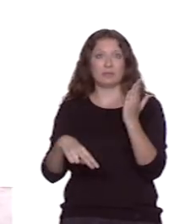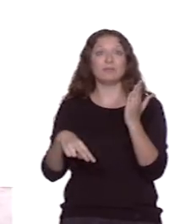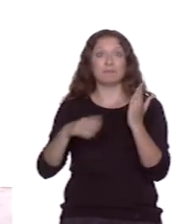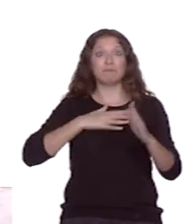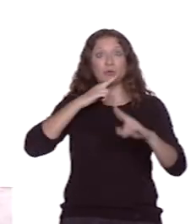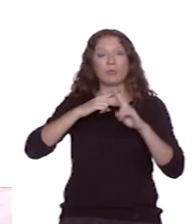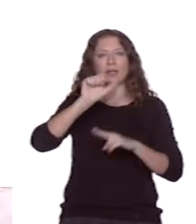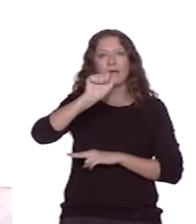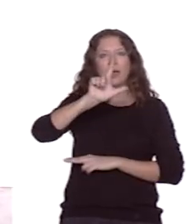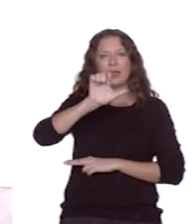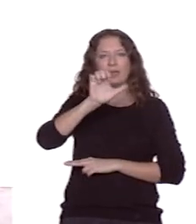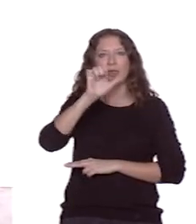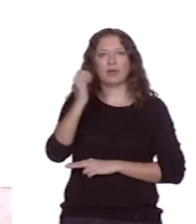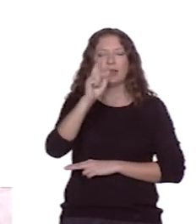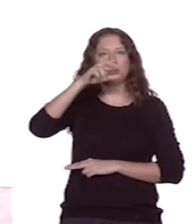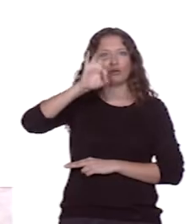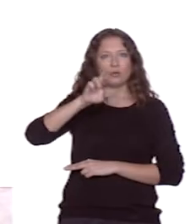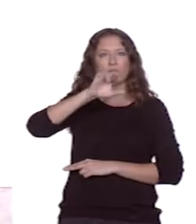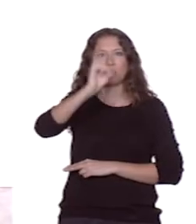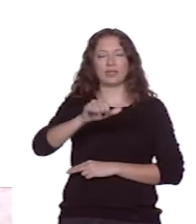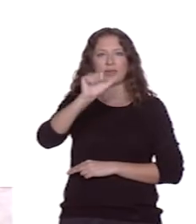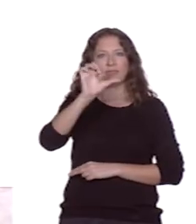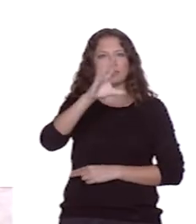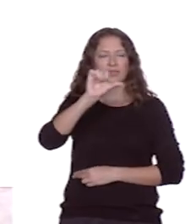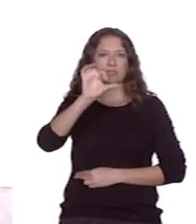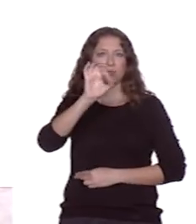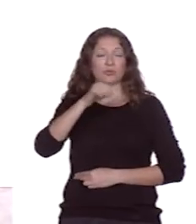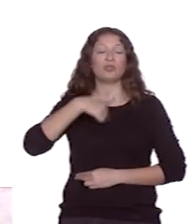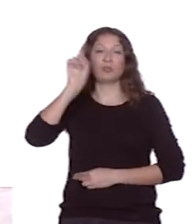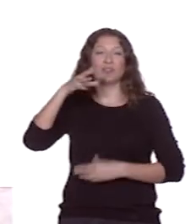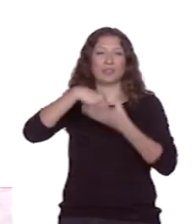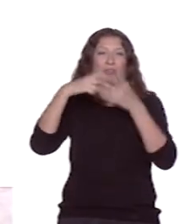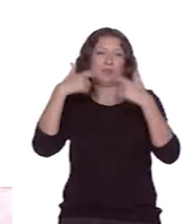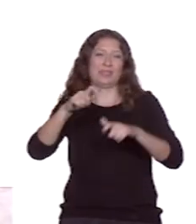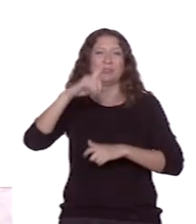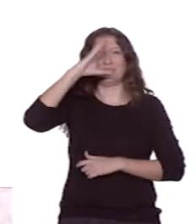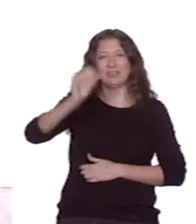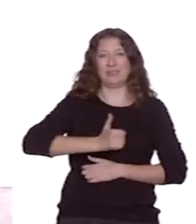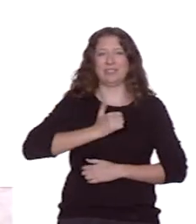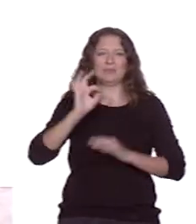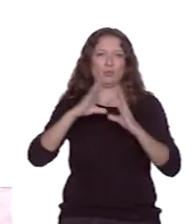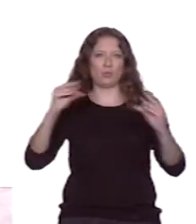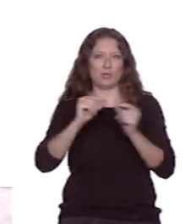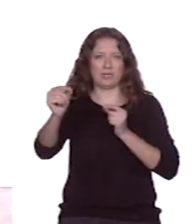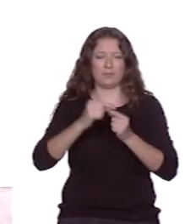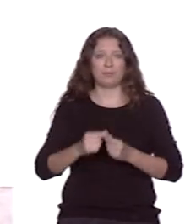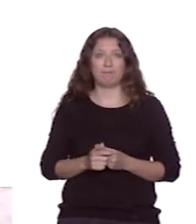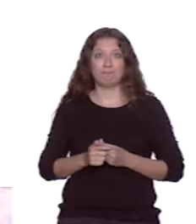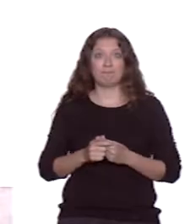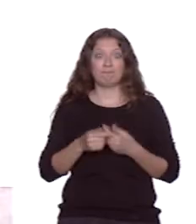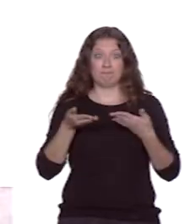Rodríguez Ascaso, soy profesor del Departamento de Inteligencia Artificial de la UNED. Tengo aquí un